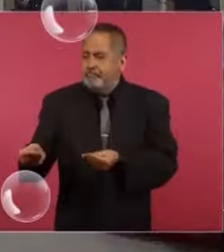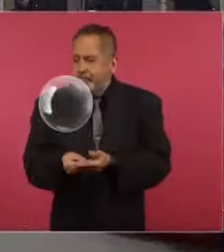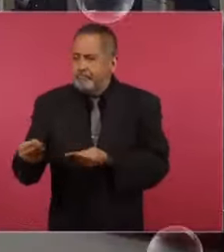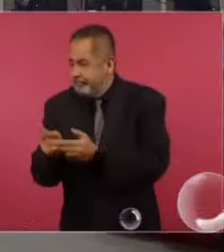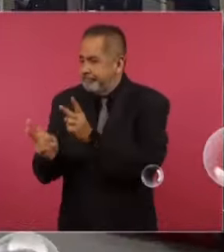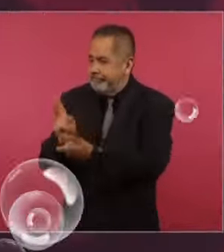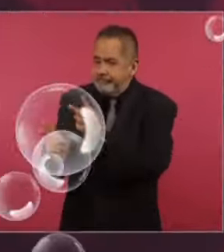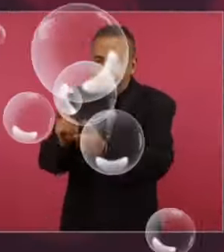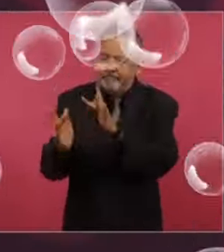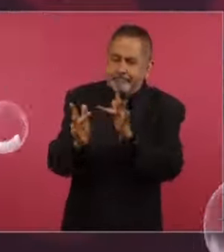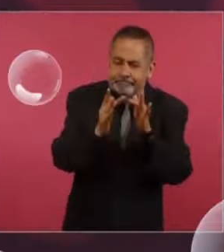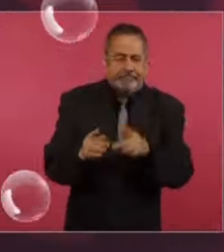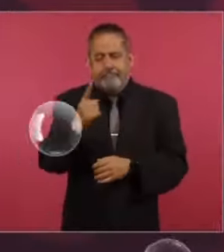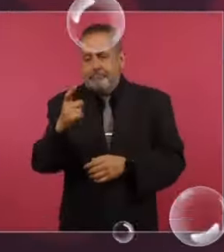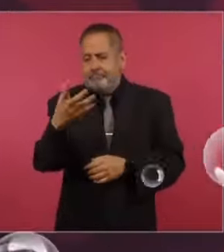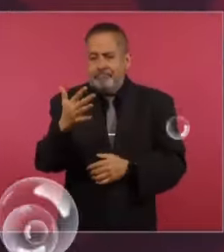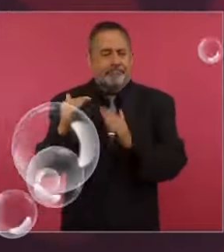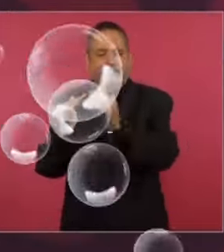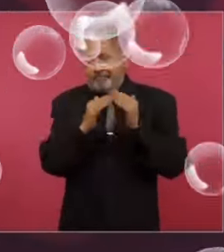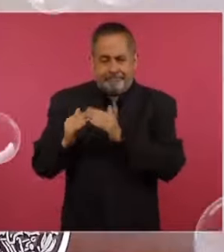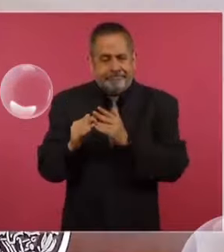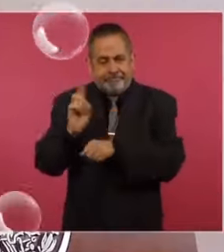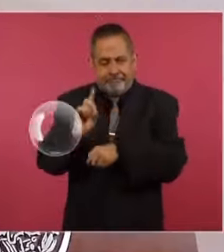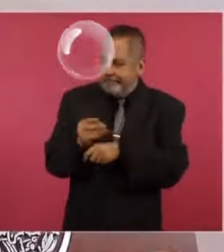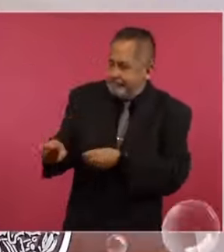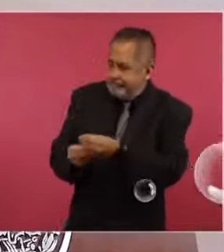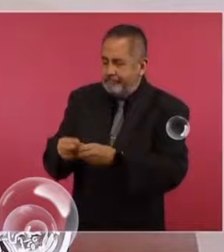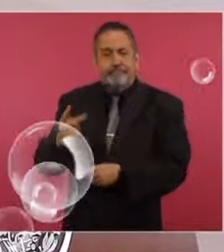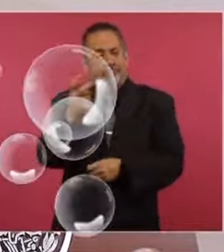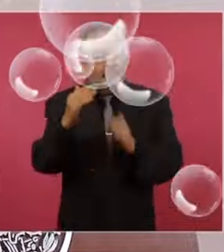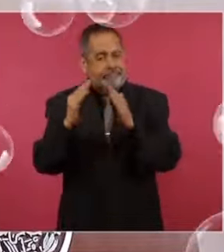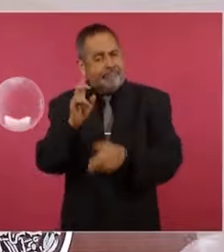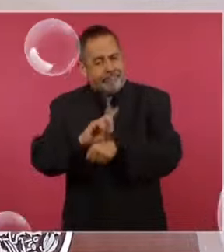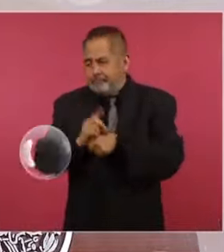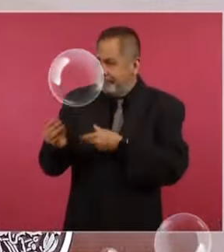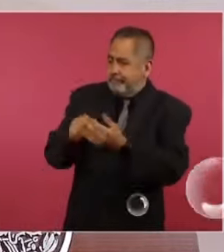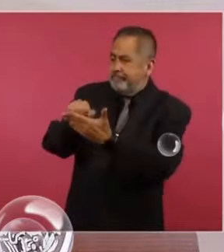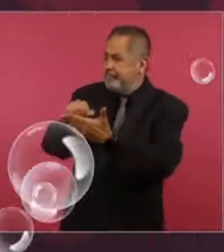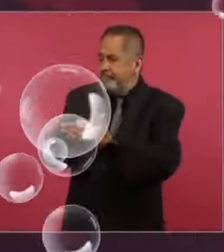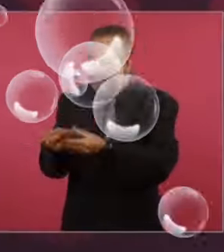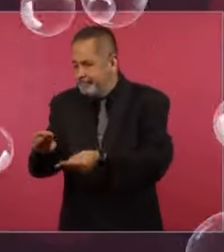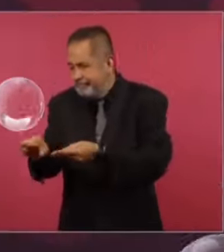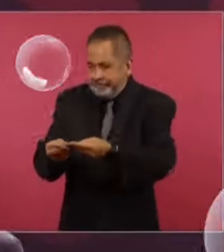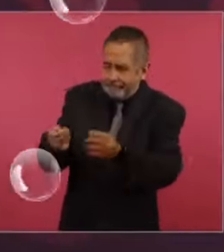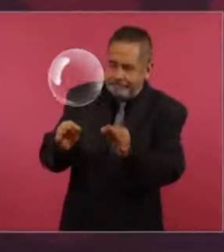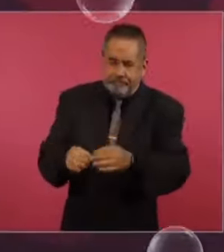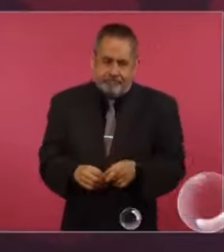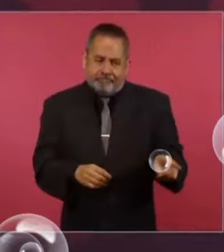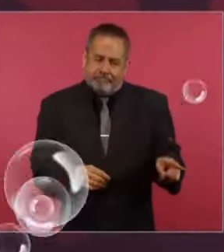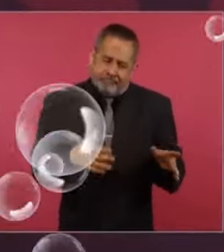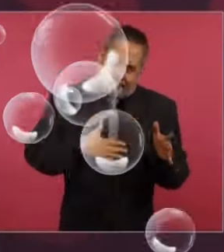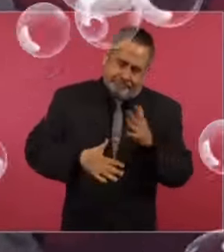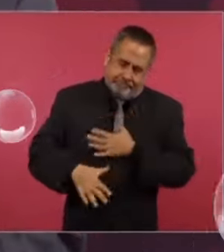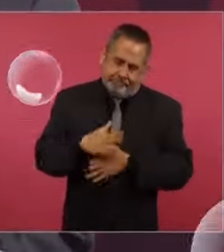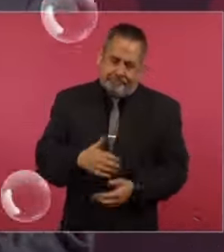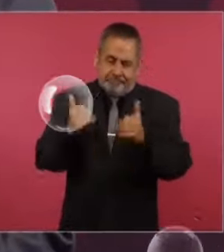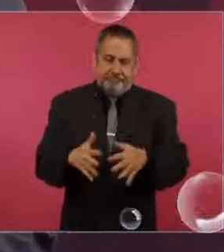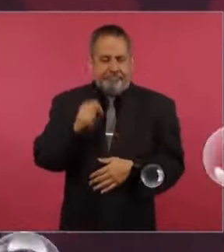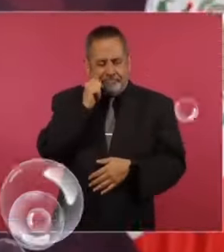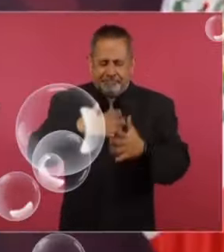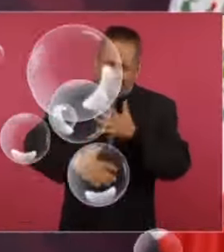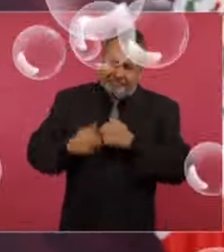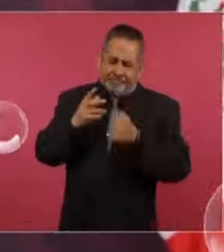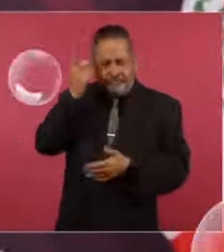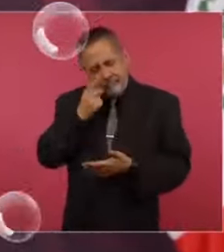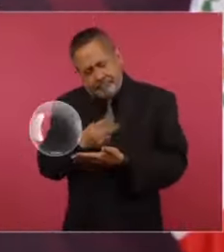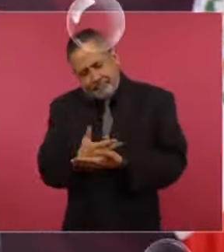vayan casa por casa, 100, 150 casas, 200 casas diarias. Van a terminar cansadísimos, pero van a dormir